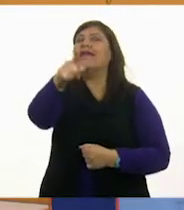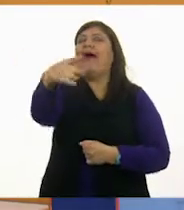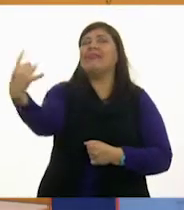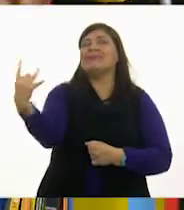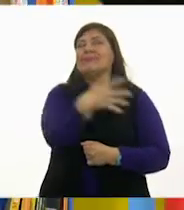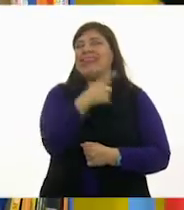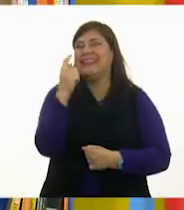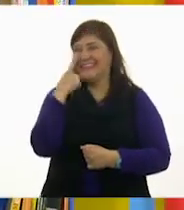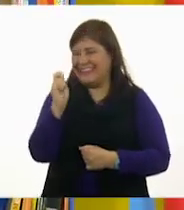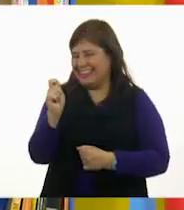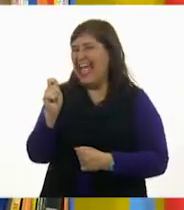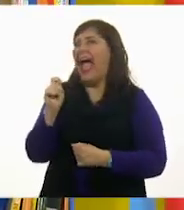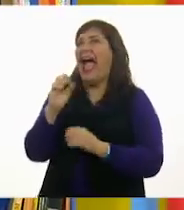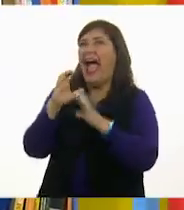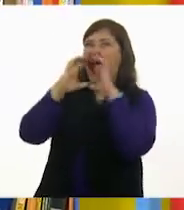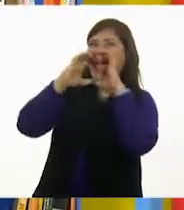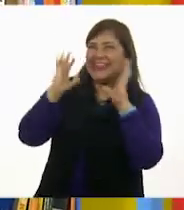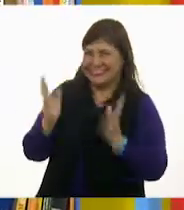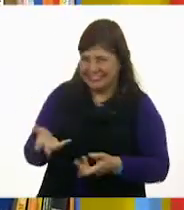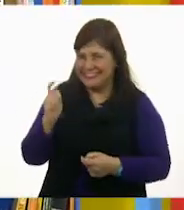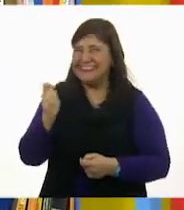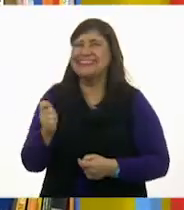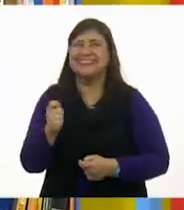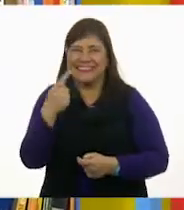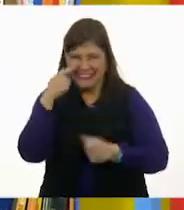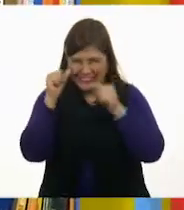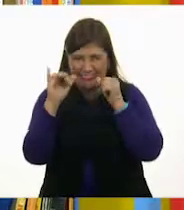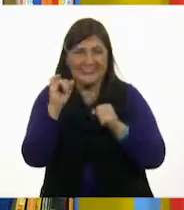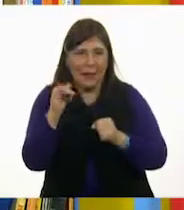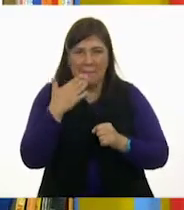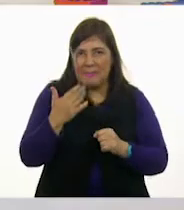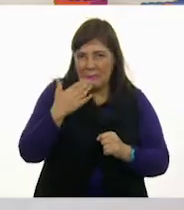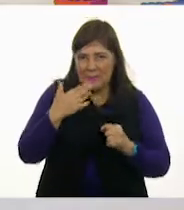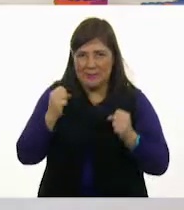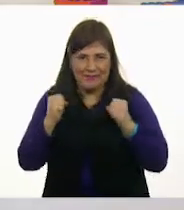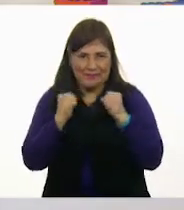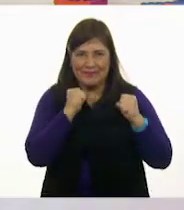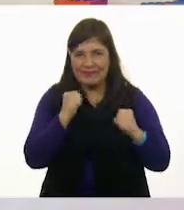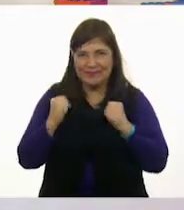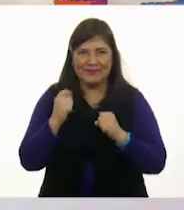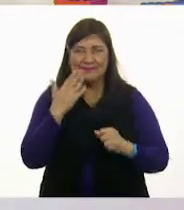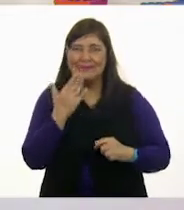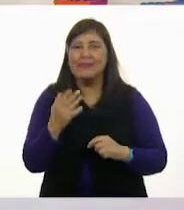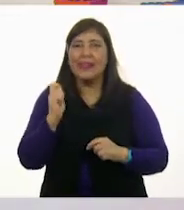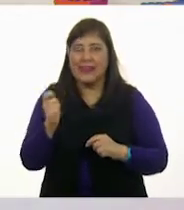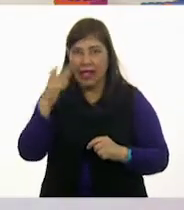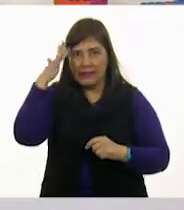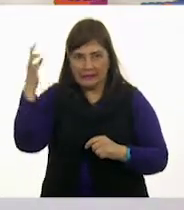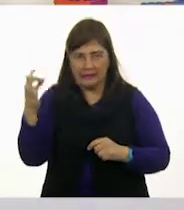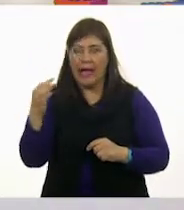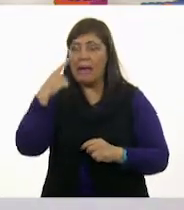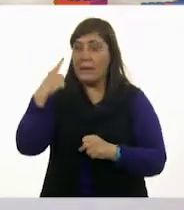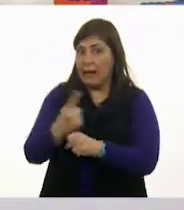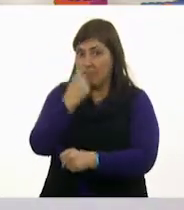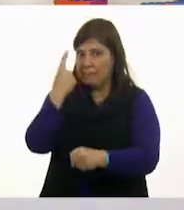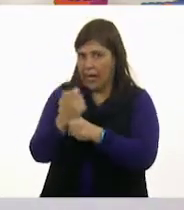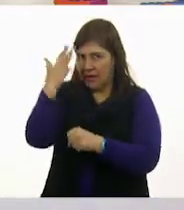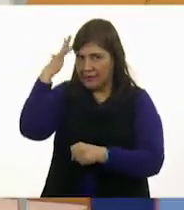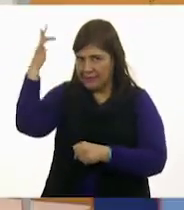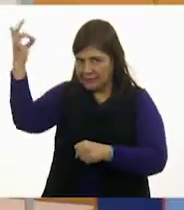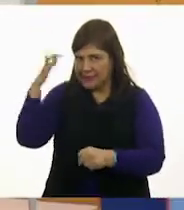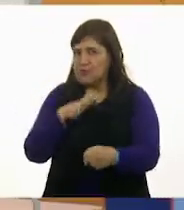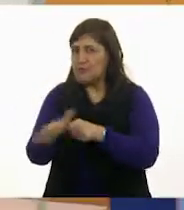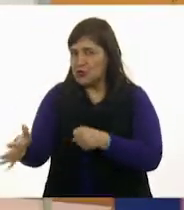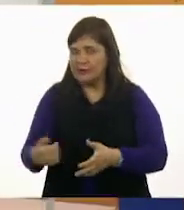que tú, ¿eh? ¡Ah! Pero bueno, bien. Estaba muy atento, Rubén. bien, Bien, Ahora sí, entonces, las adivinanzas. la primera adivinanza.